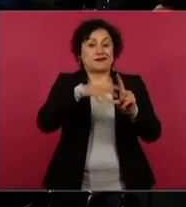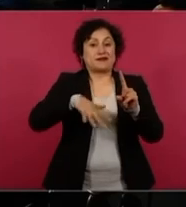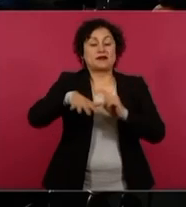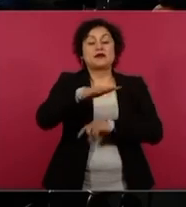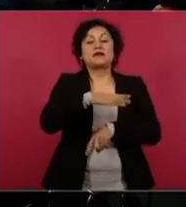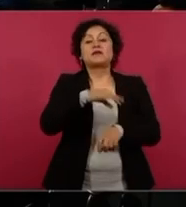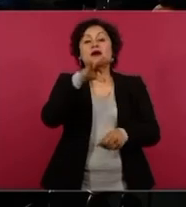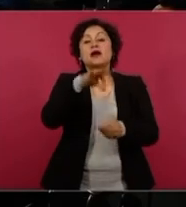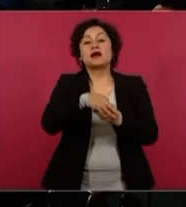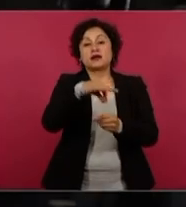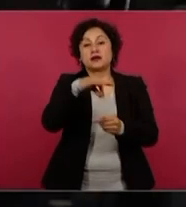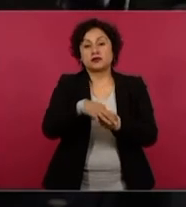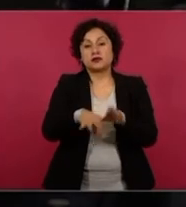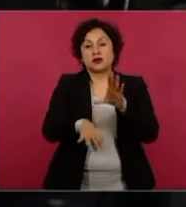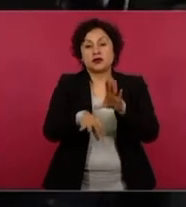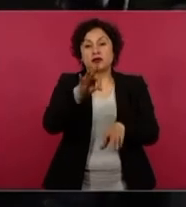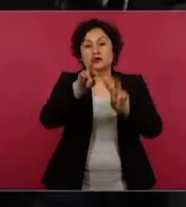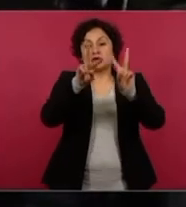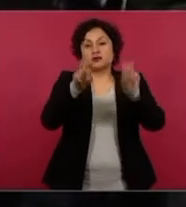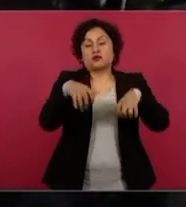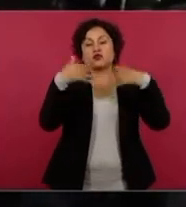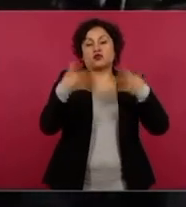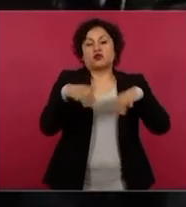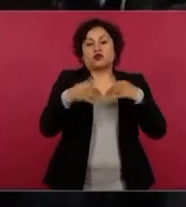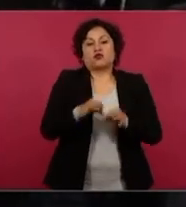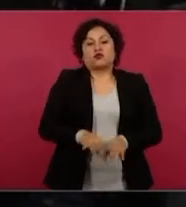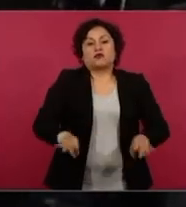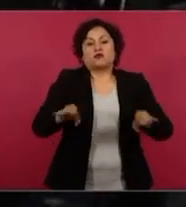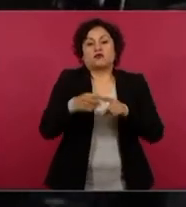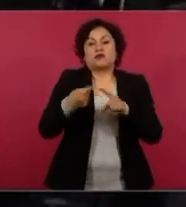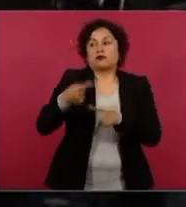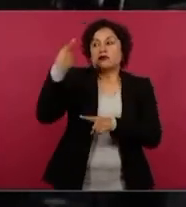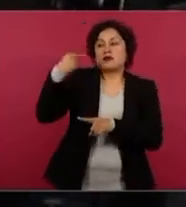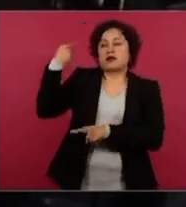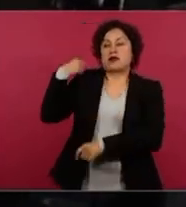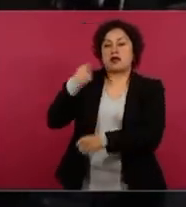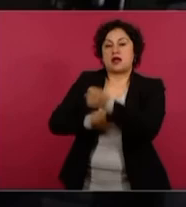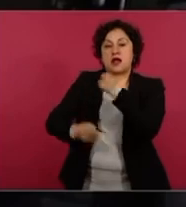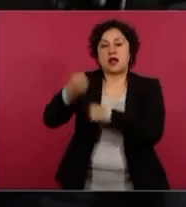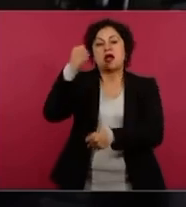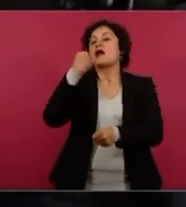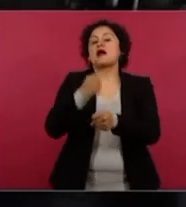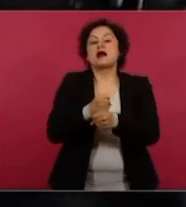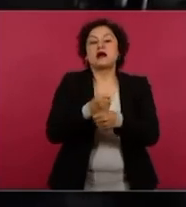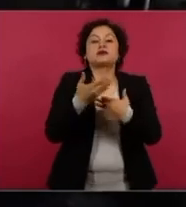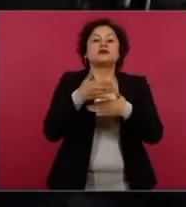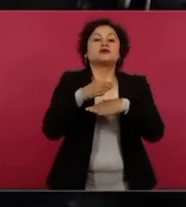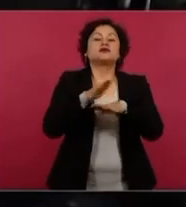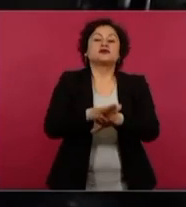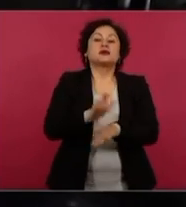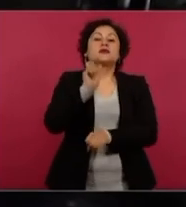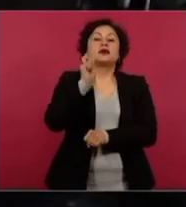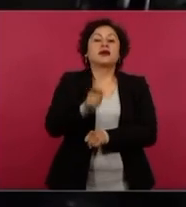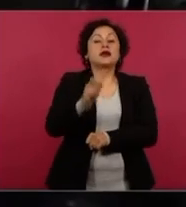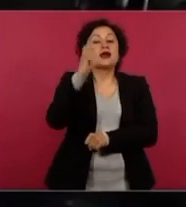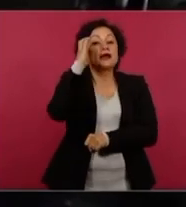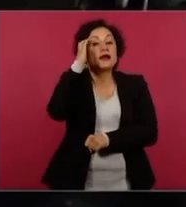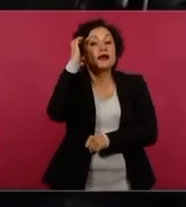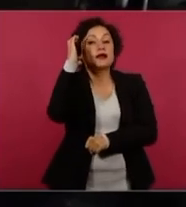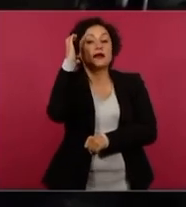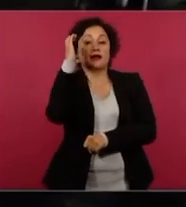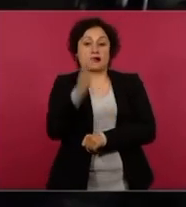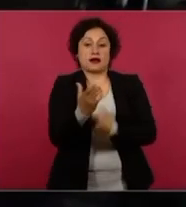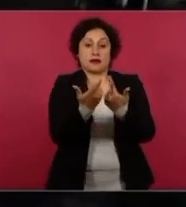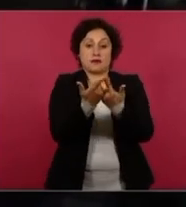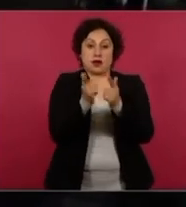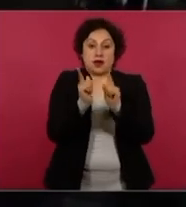Relevantes también ha sido durante muchos años, durante varios procesos, la injerencia del crimen en las campañas de grupos del crimen. Esto